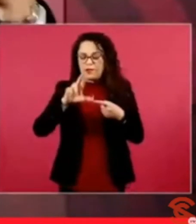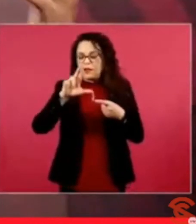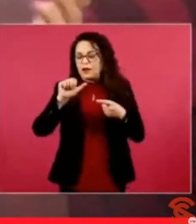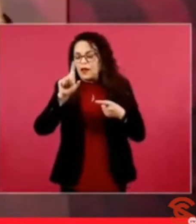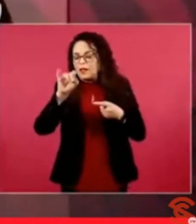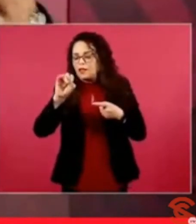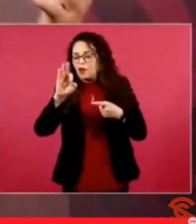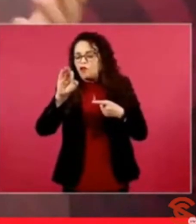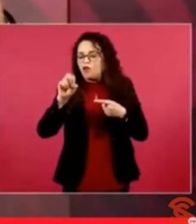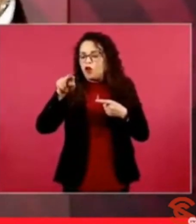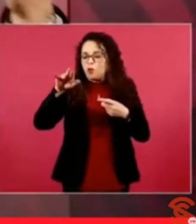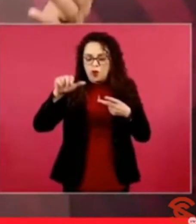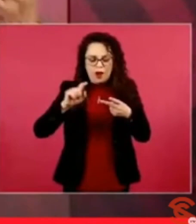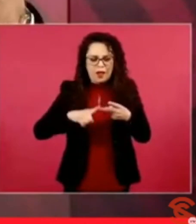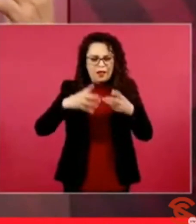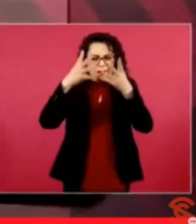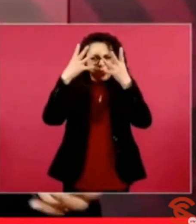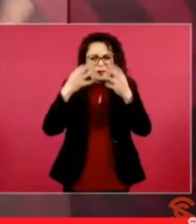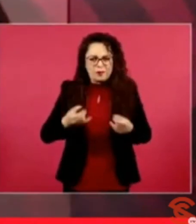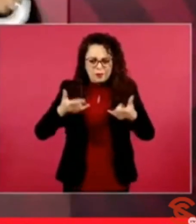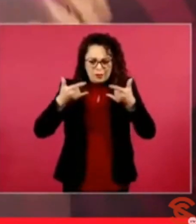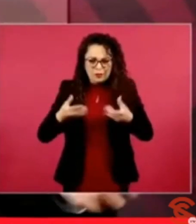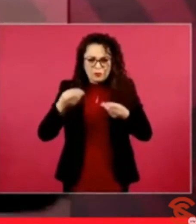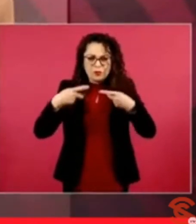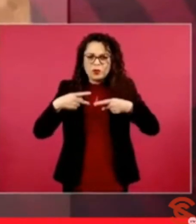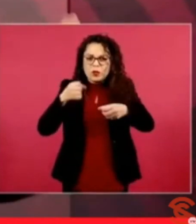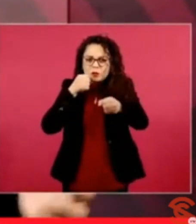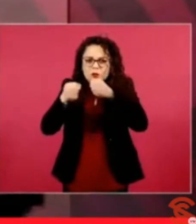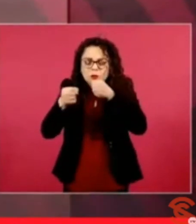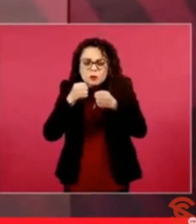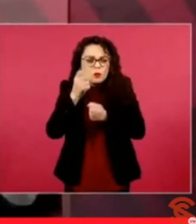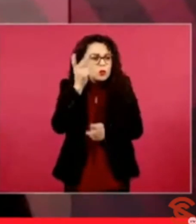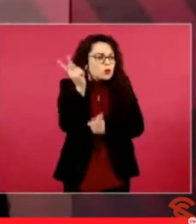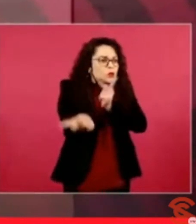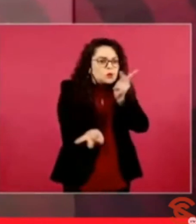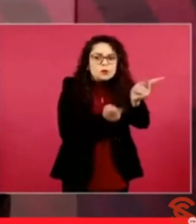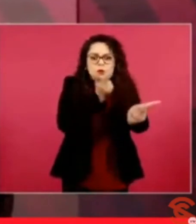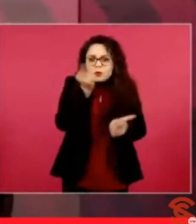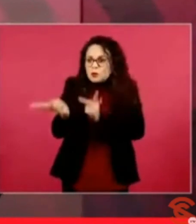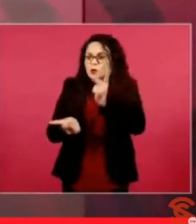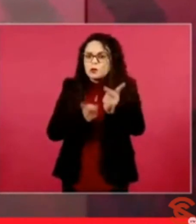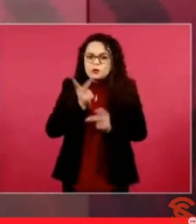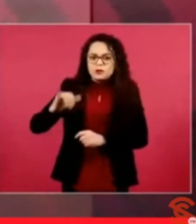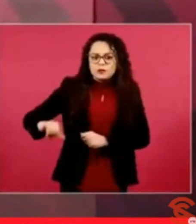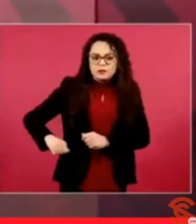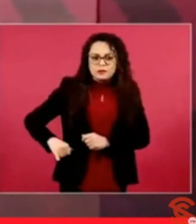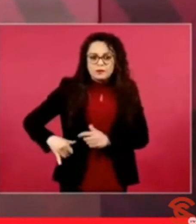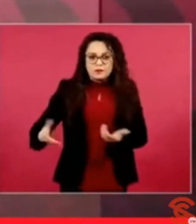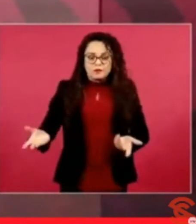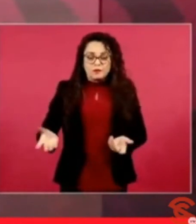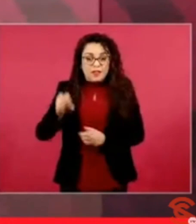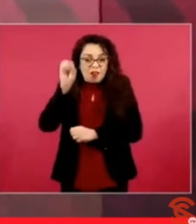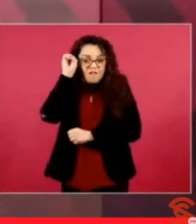en todo el Zócalo y entrevistas en vivo